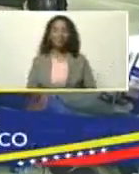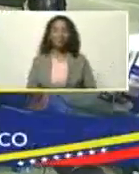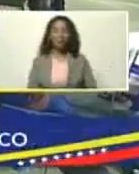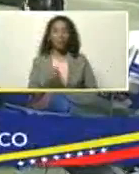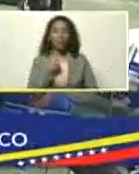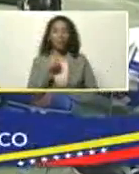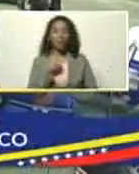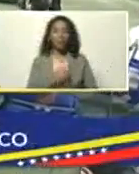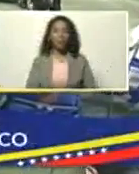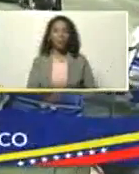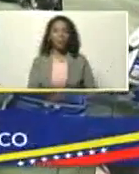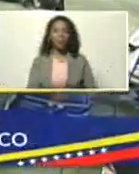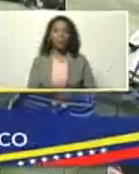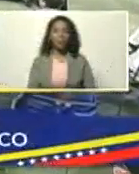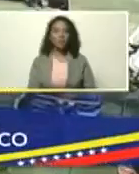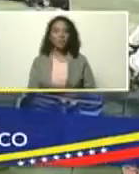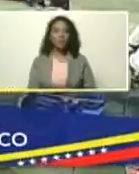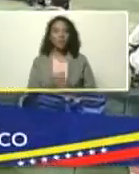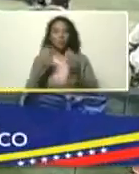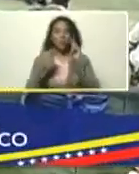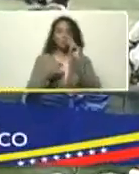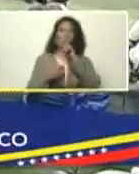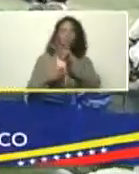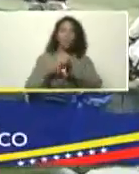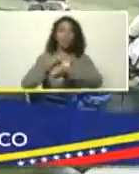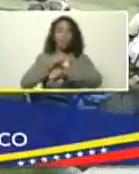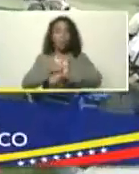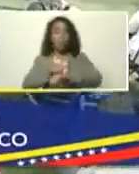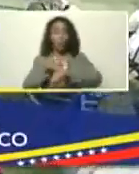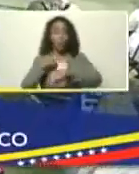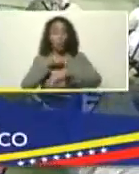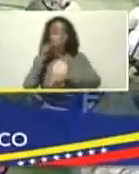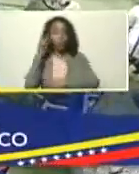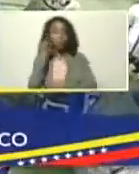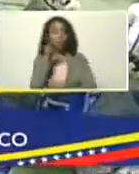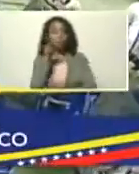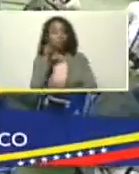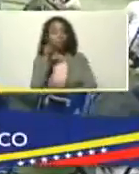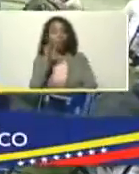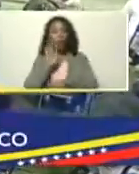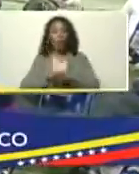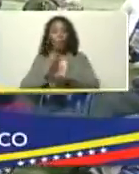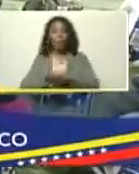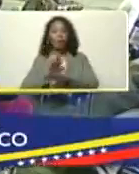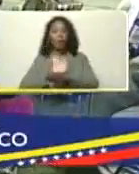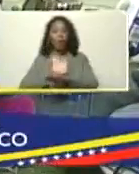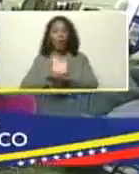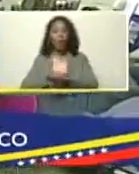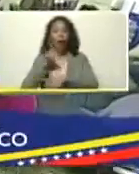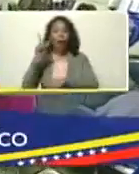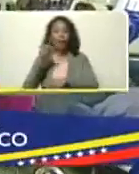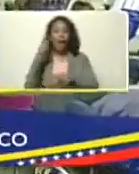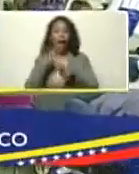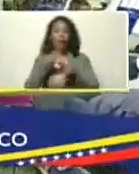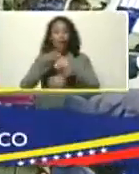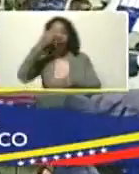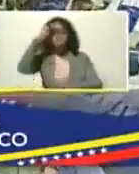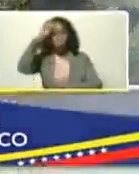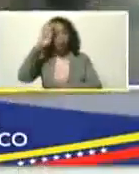yo, estuvimos viendo, desde temprano, desde que ocurrieron, los hechos, en La Habana, Cuba,